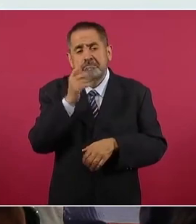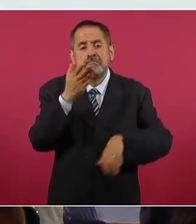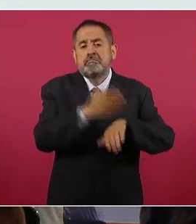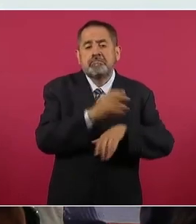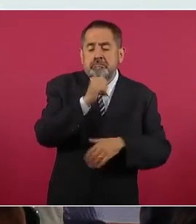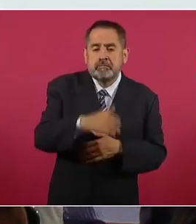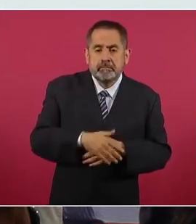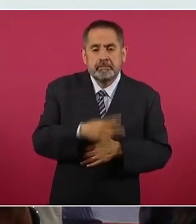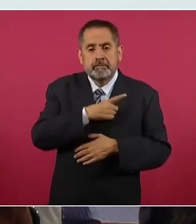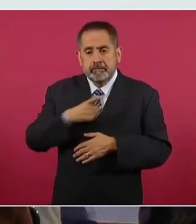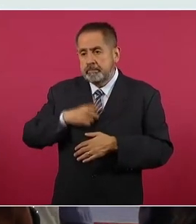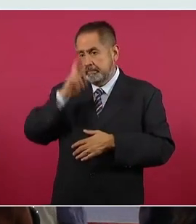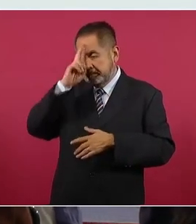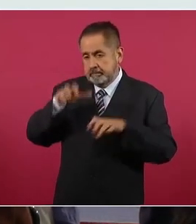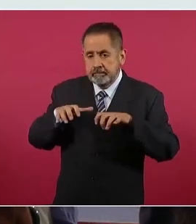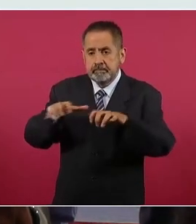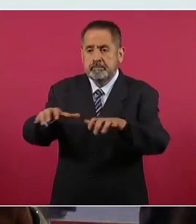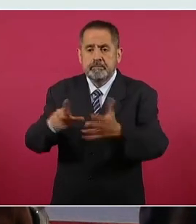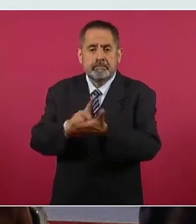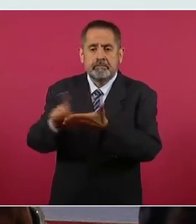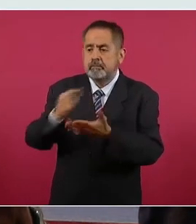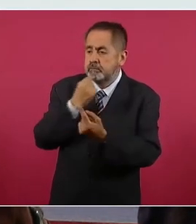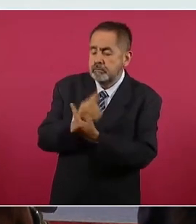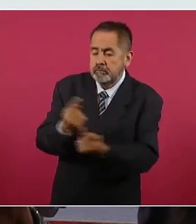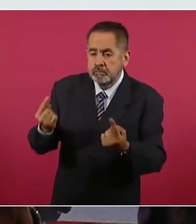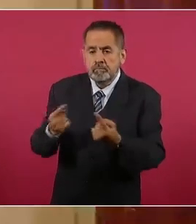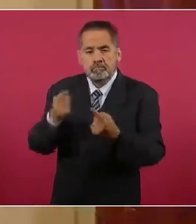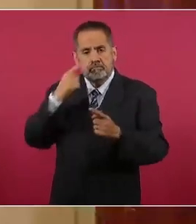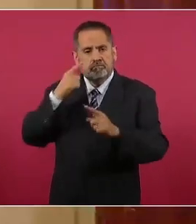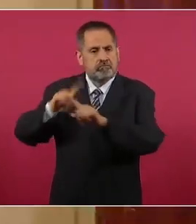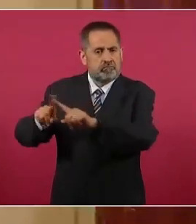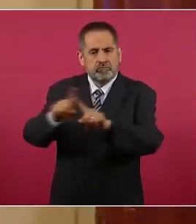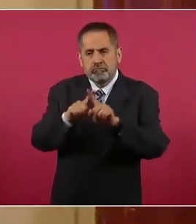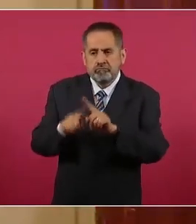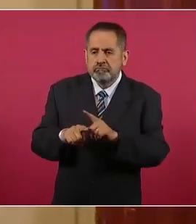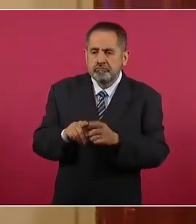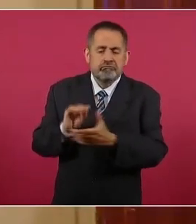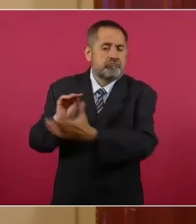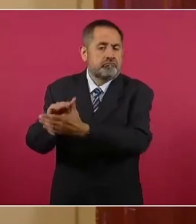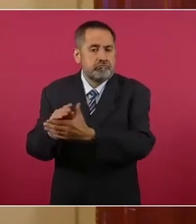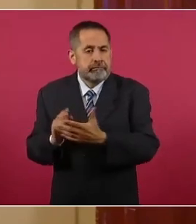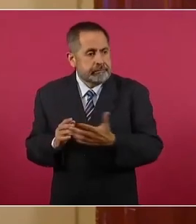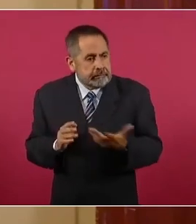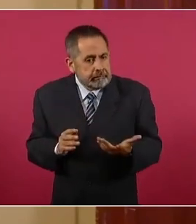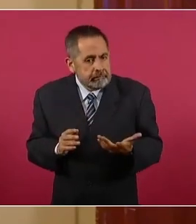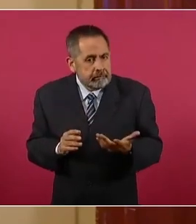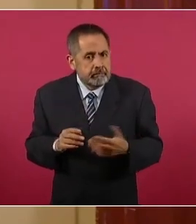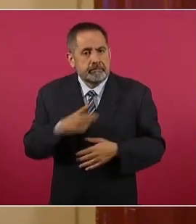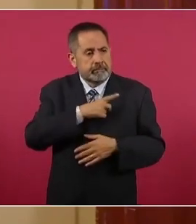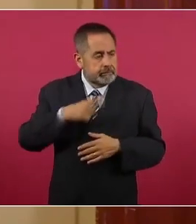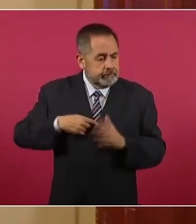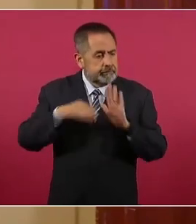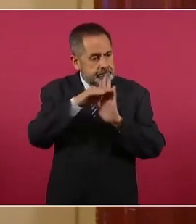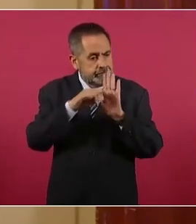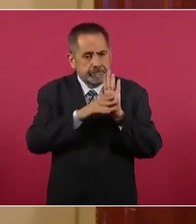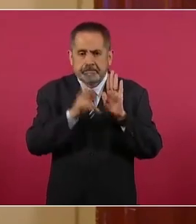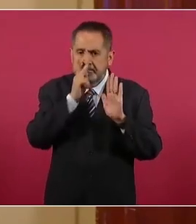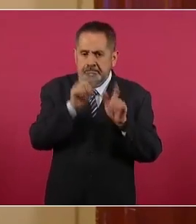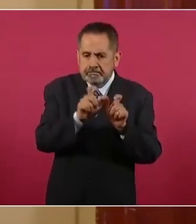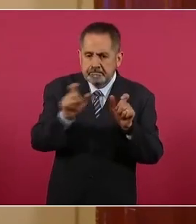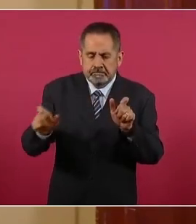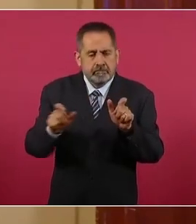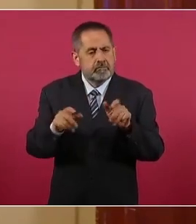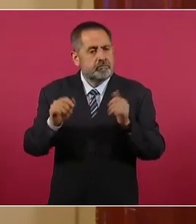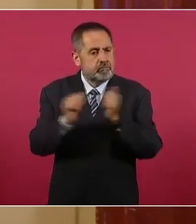de las audiencias infantiles y a la diversidad y se omitió la obligación de observar un lenguaje no